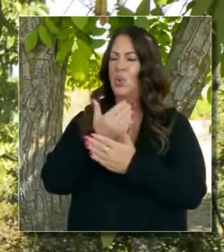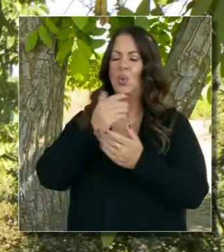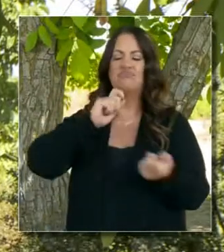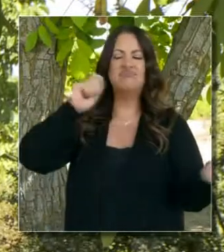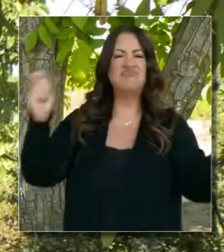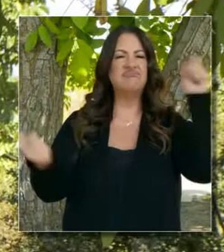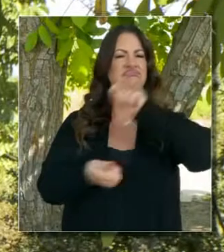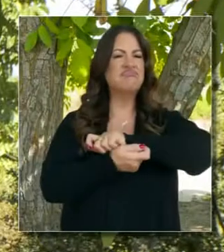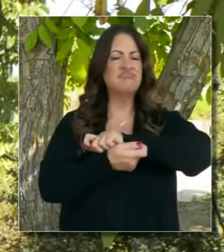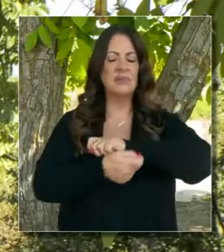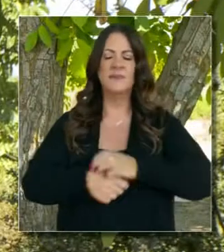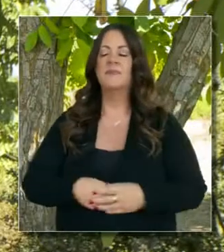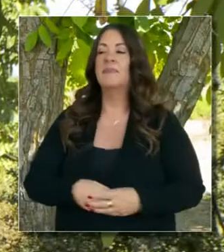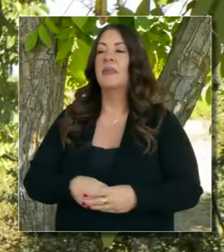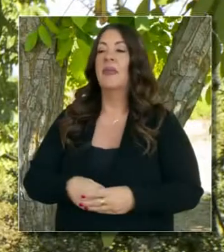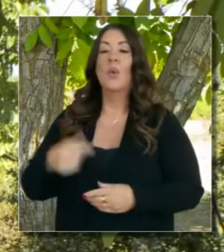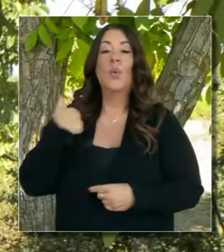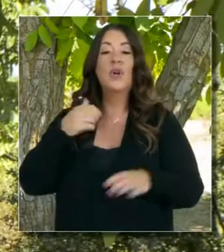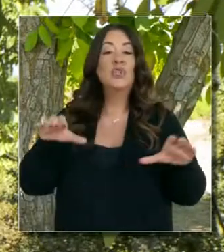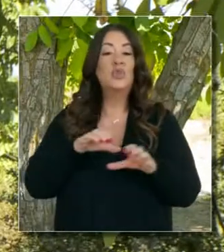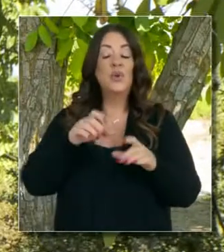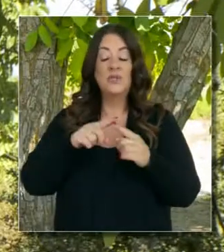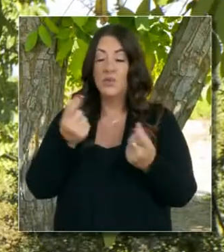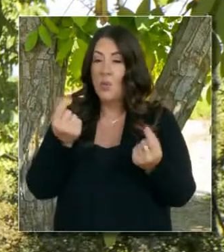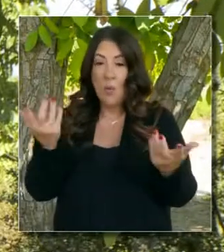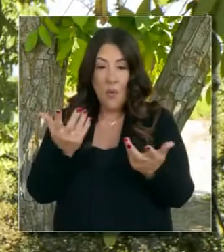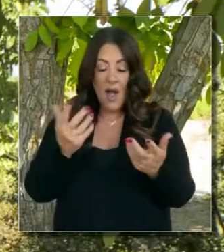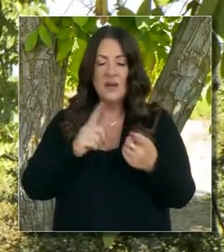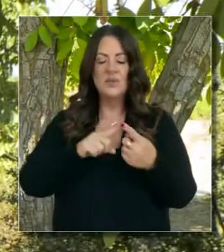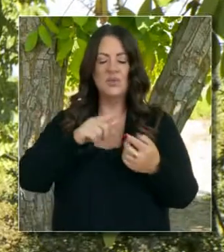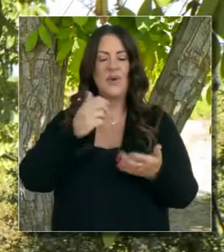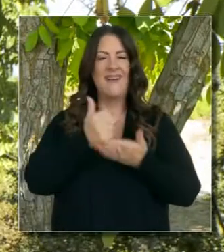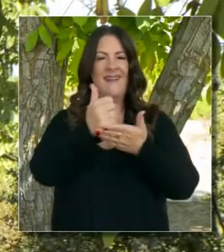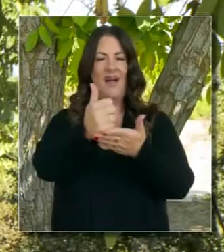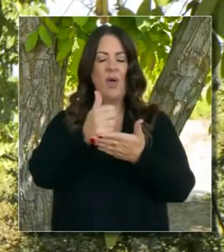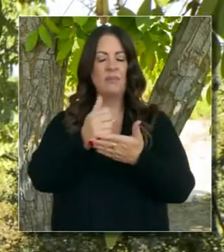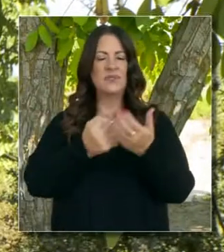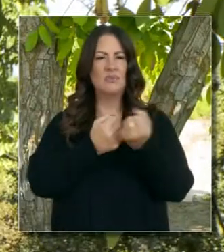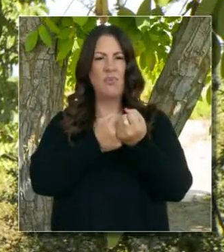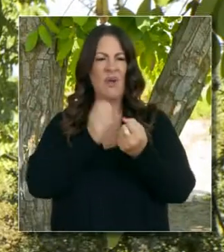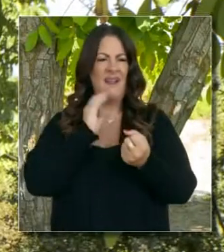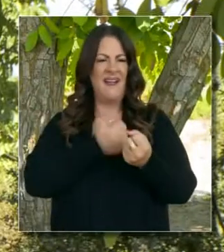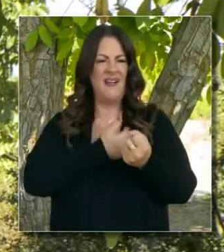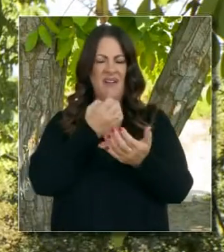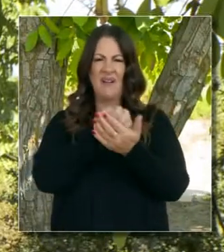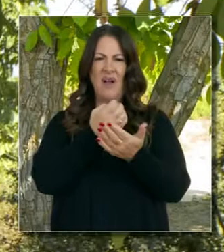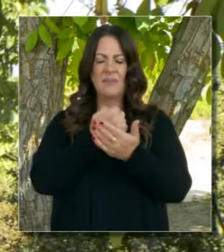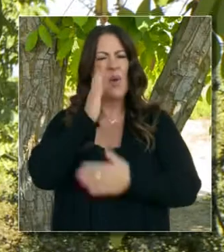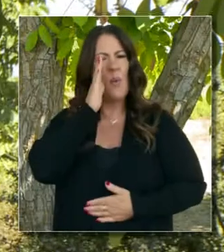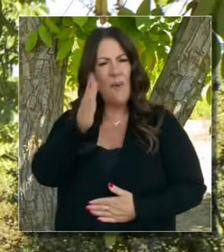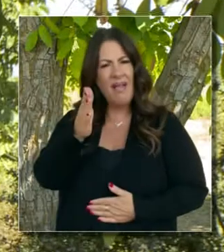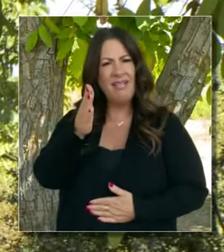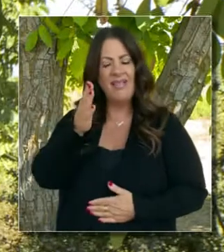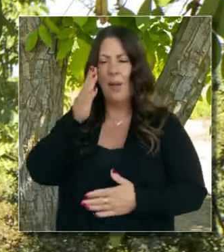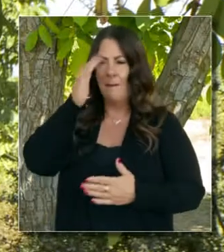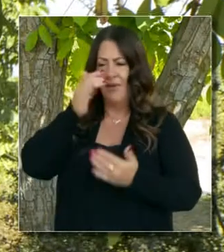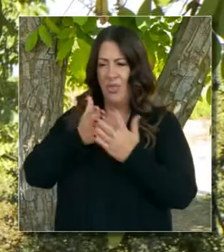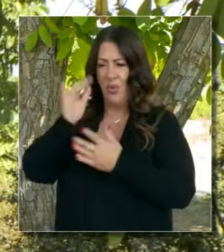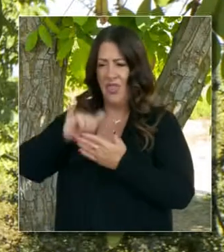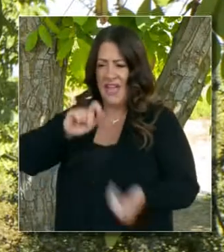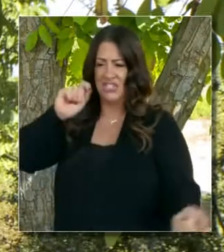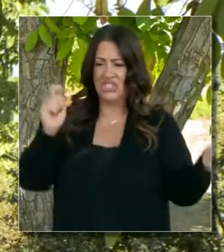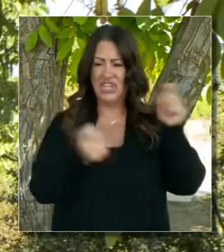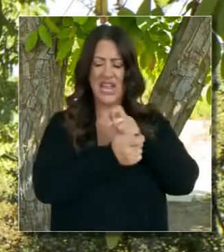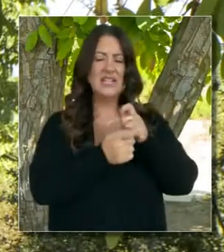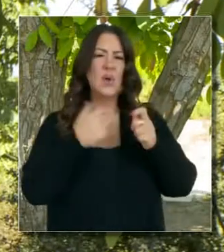portafolios y el espectro de esfuerzos que hacemos ambientales. No solo para descarbonizar nuestra economía, sino también para iniciar de nuevo nuestra